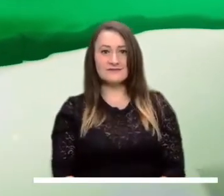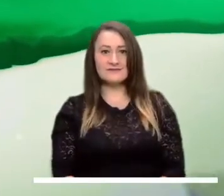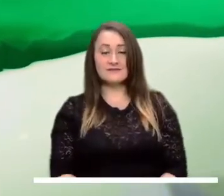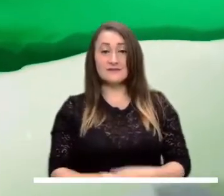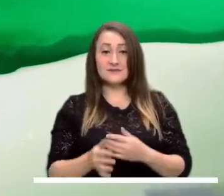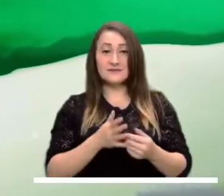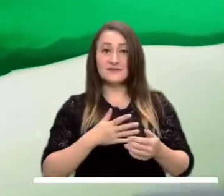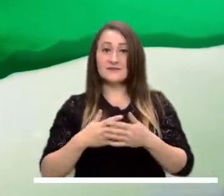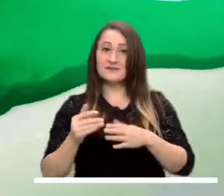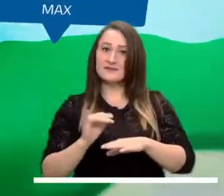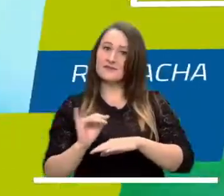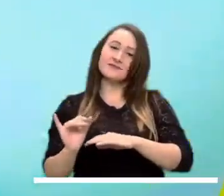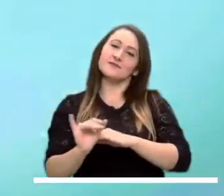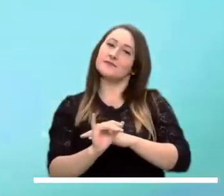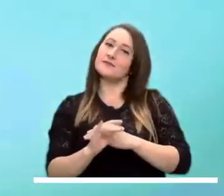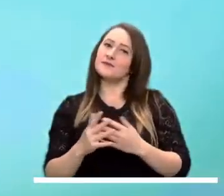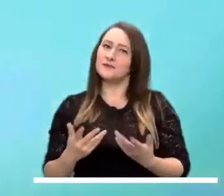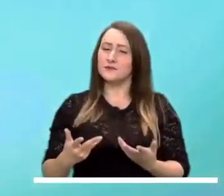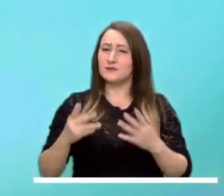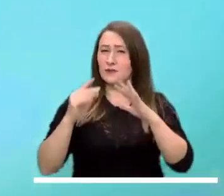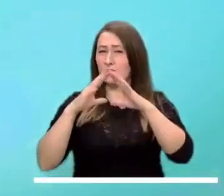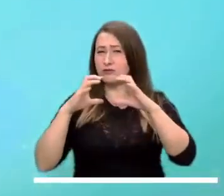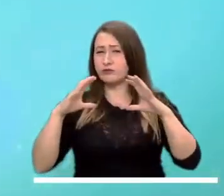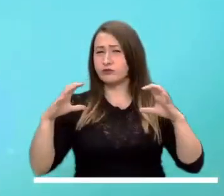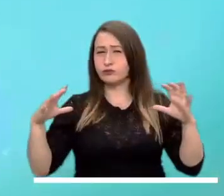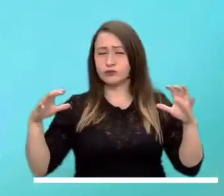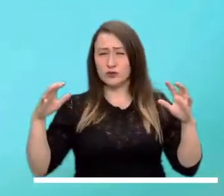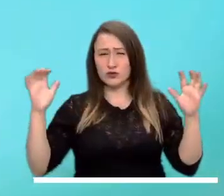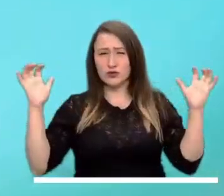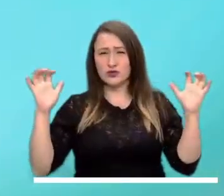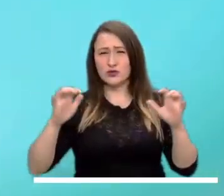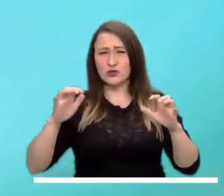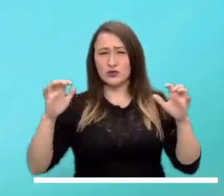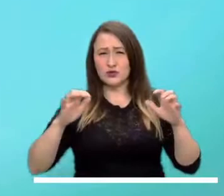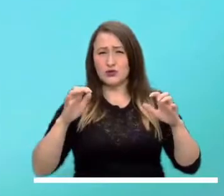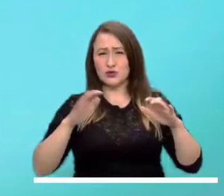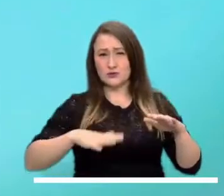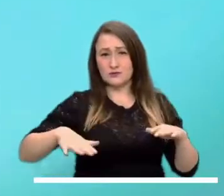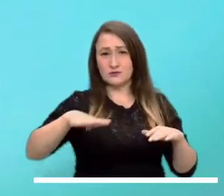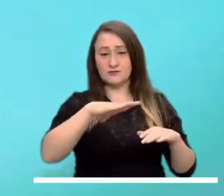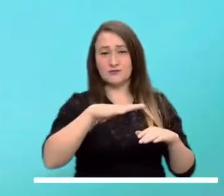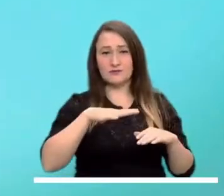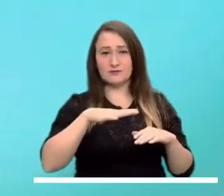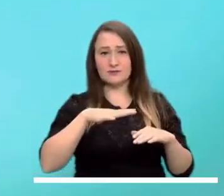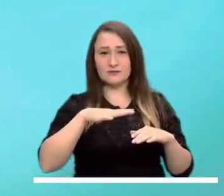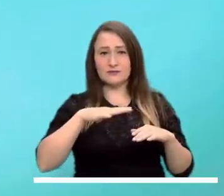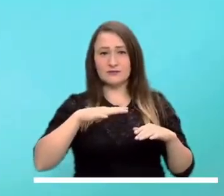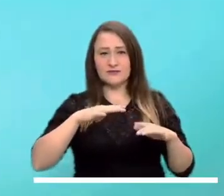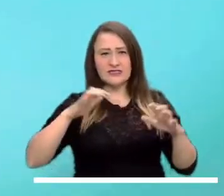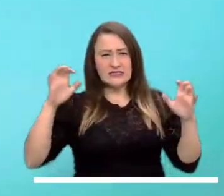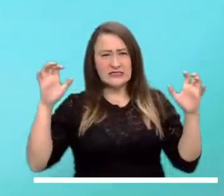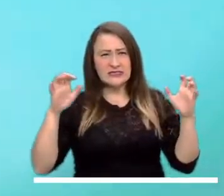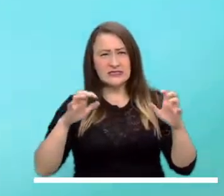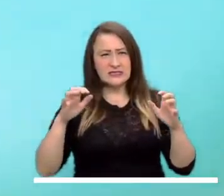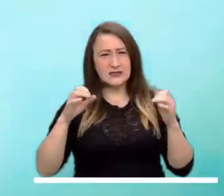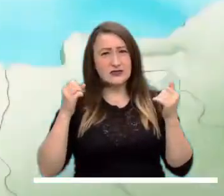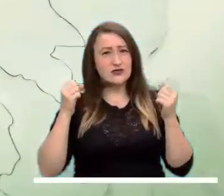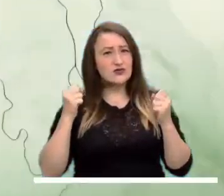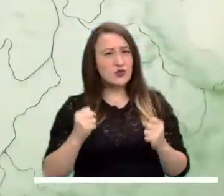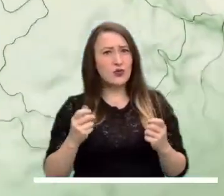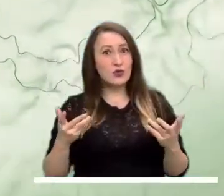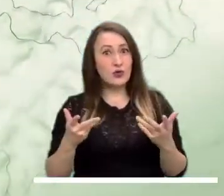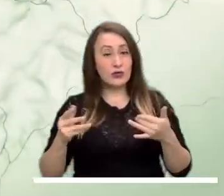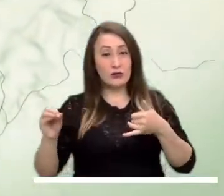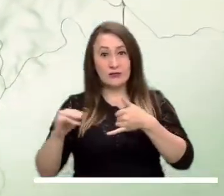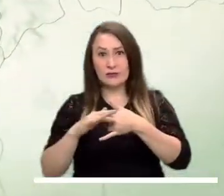la Guajira. Por su parte, en las islas de San Andrés y Providencia persisten las nubes y las precipitaciones a lo largo de la